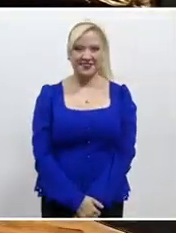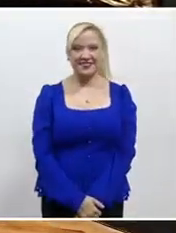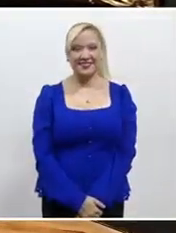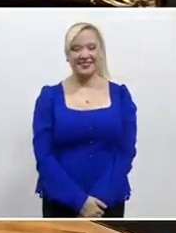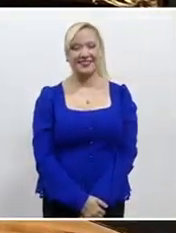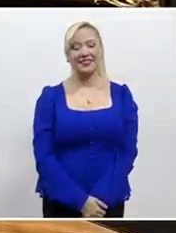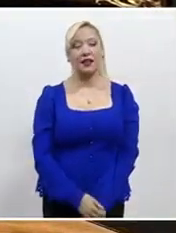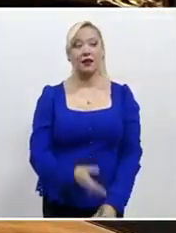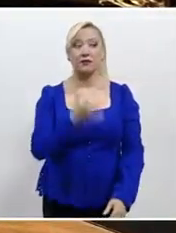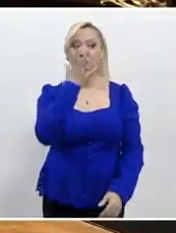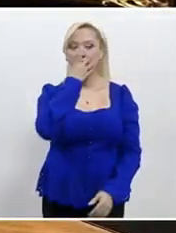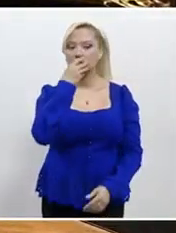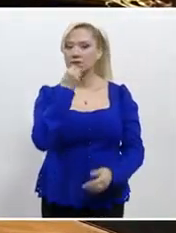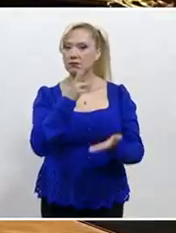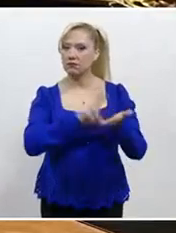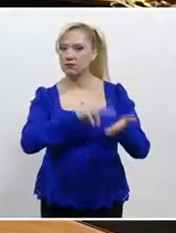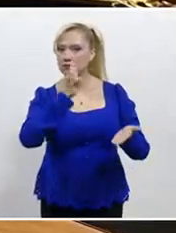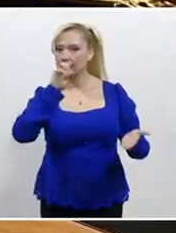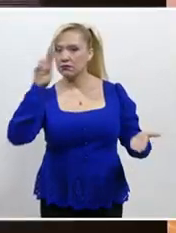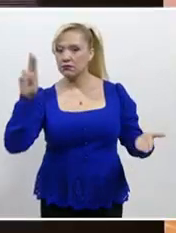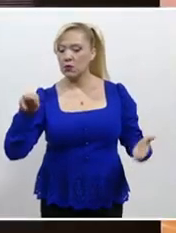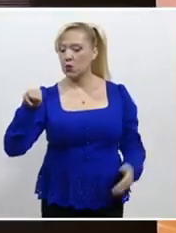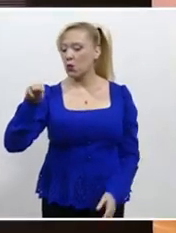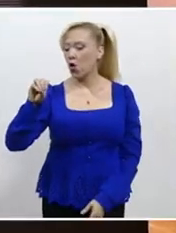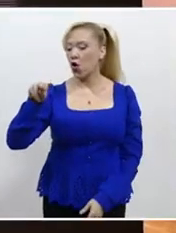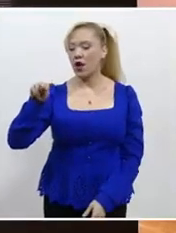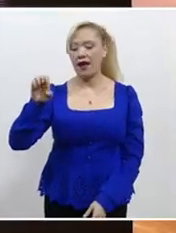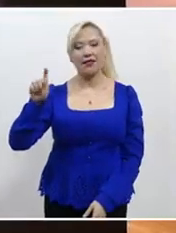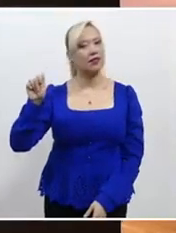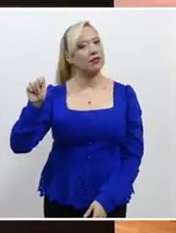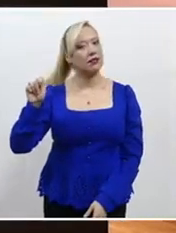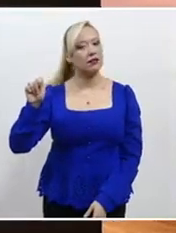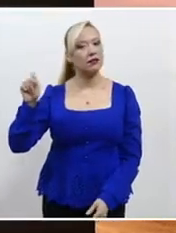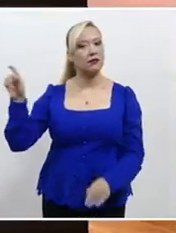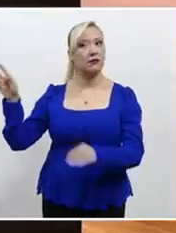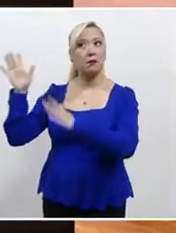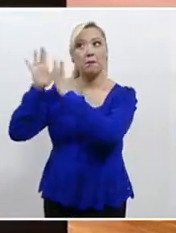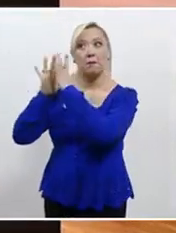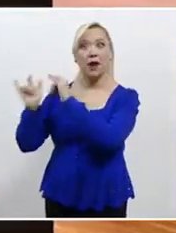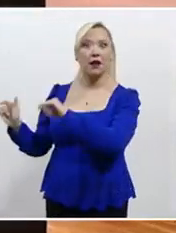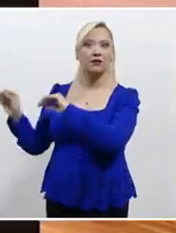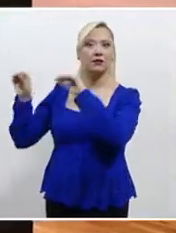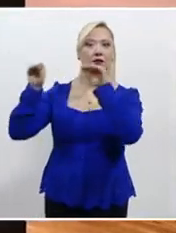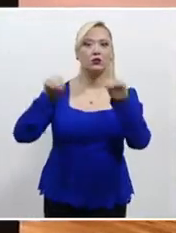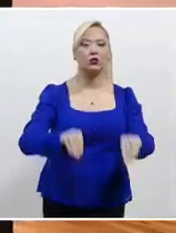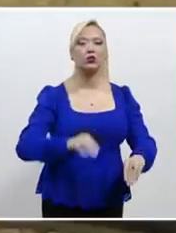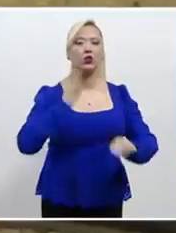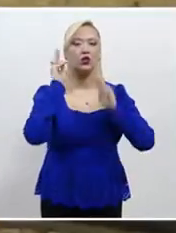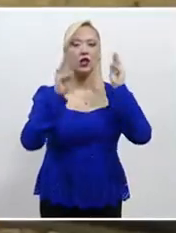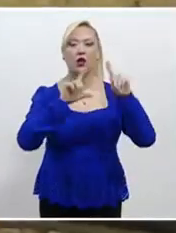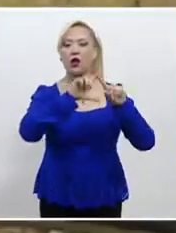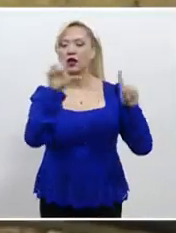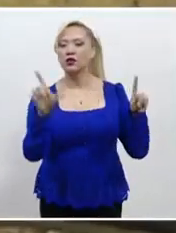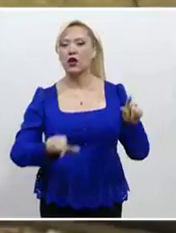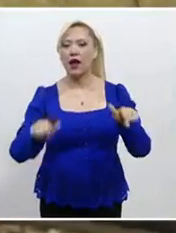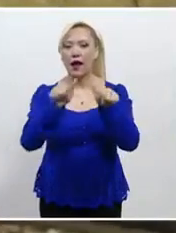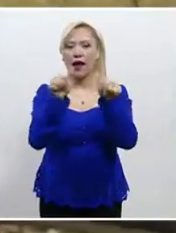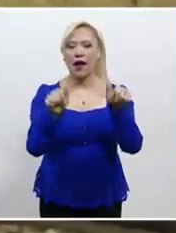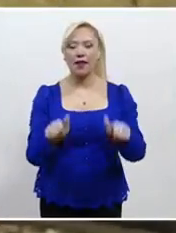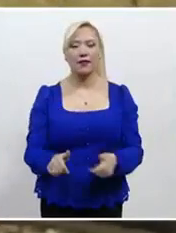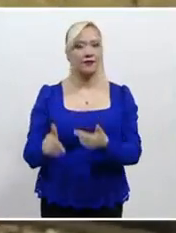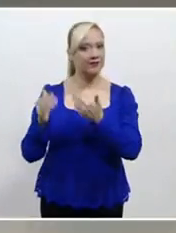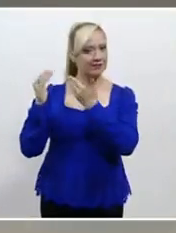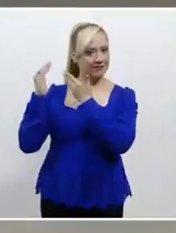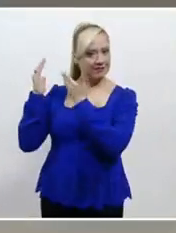Tres obras del célebre pintor Claude Monet llegan desde París al Museo Nacional de Arte con la exposición Monet, Luces